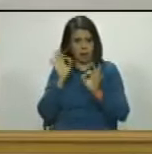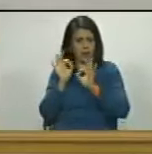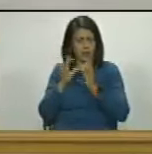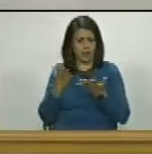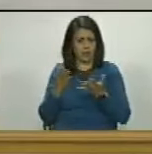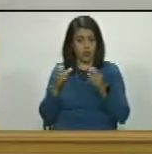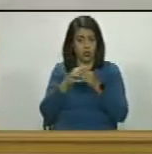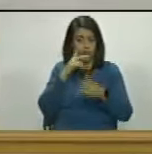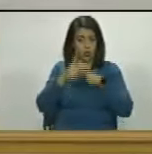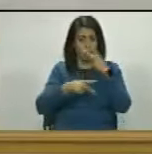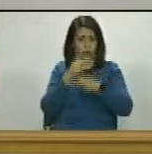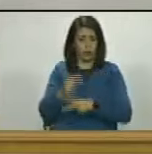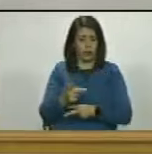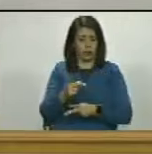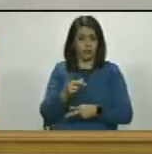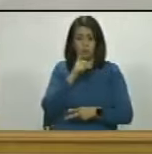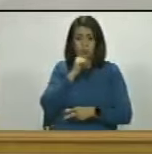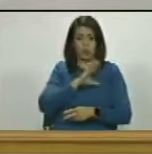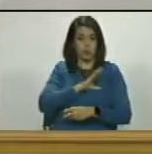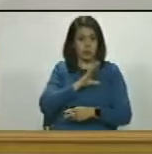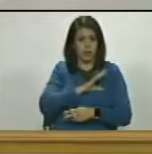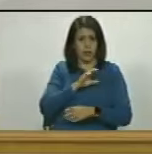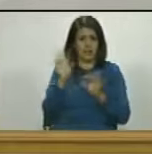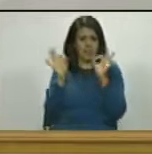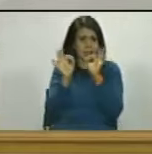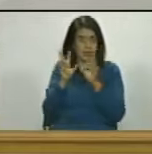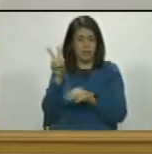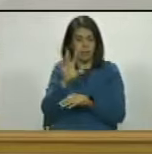el partido político en el que milita no tiene bienes en Venezuela